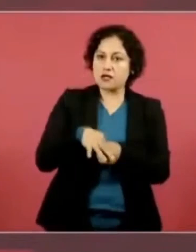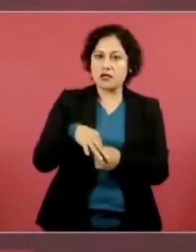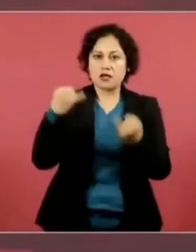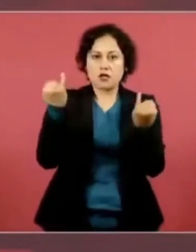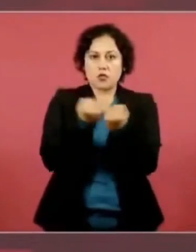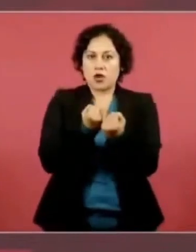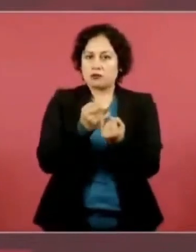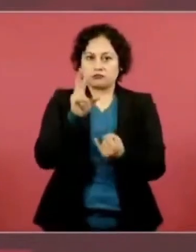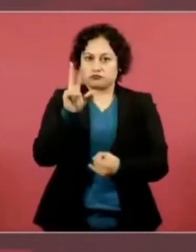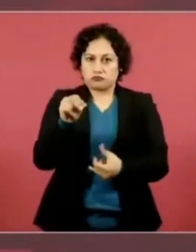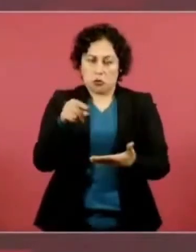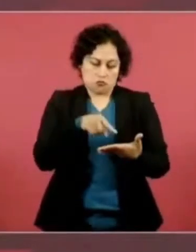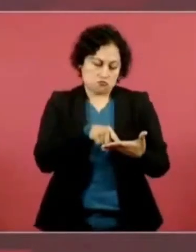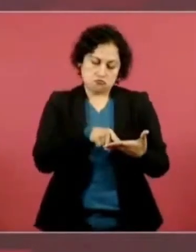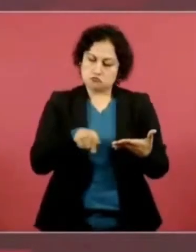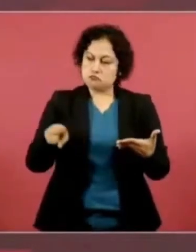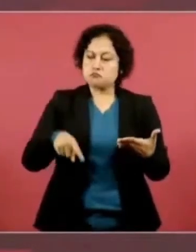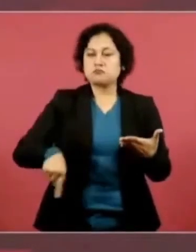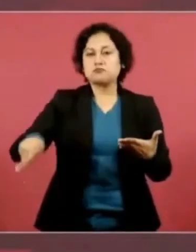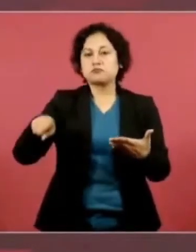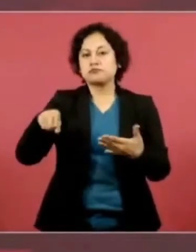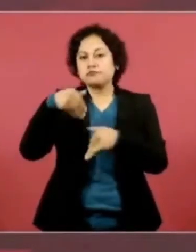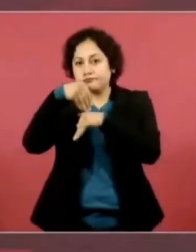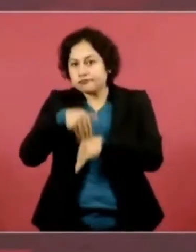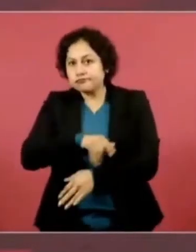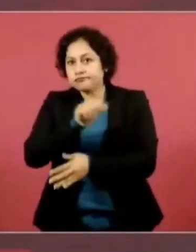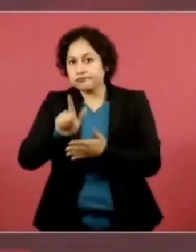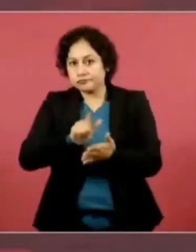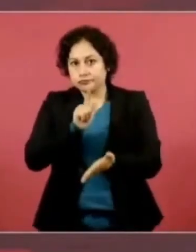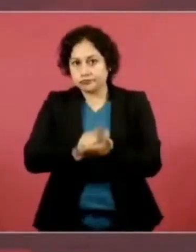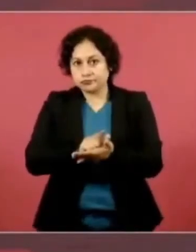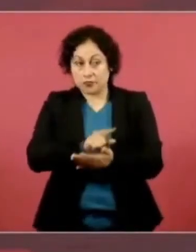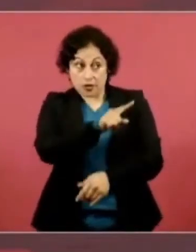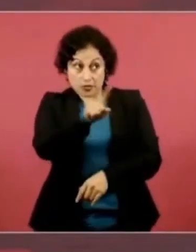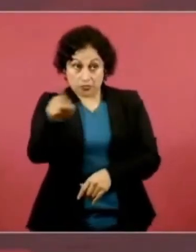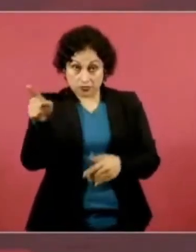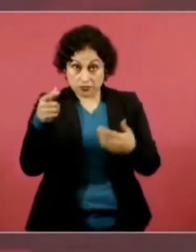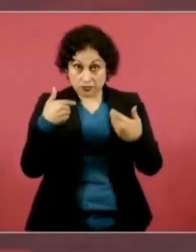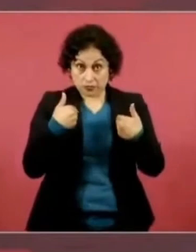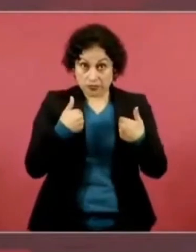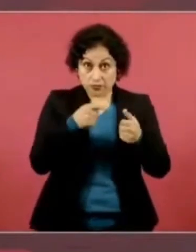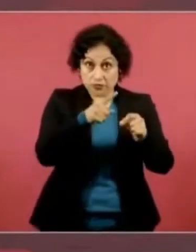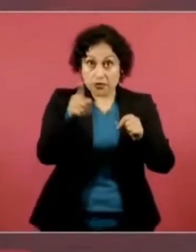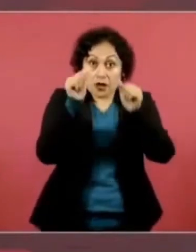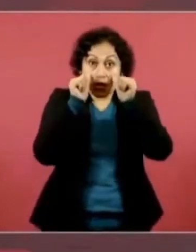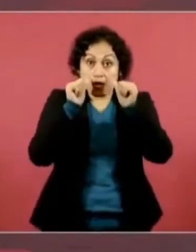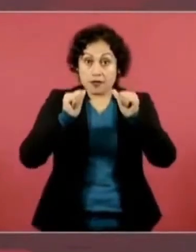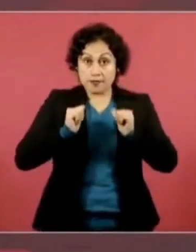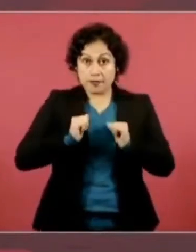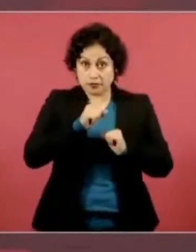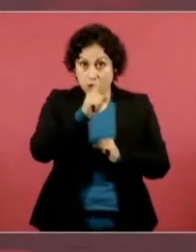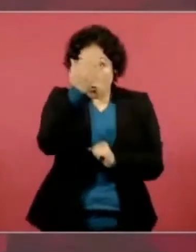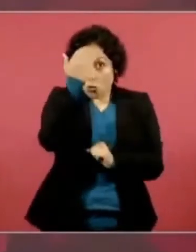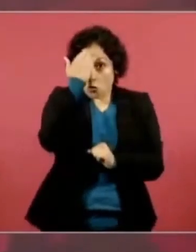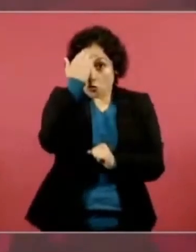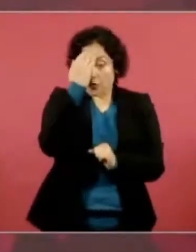para que los que nos están viendo conozcan los procedimientos, que sí los conocen, pero no todos.